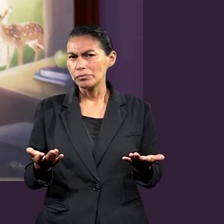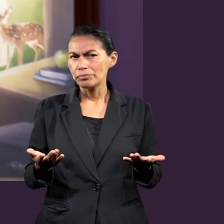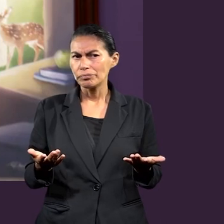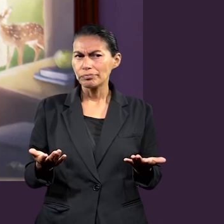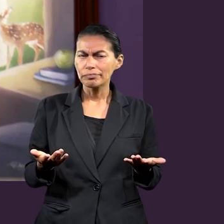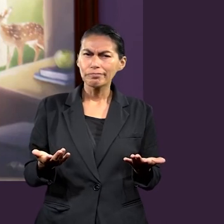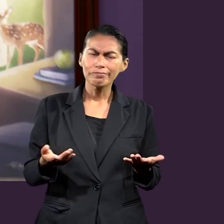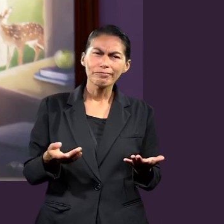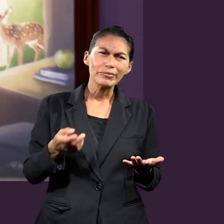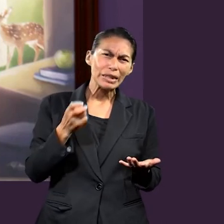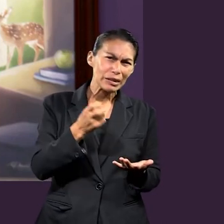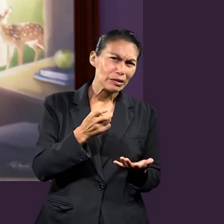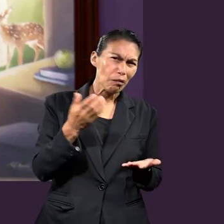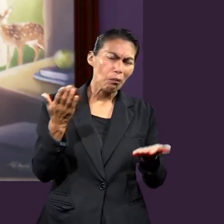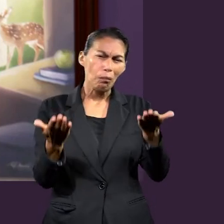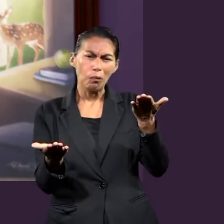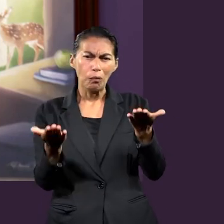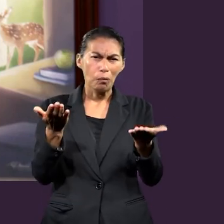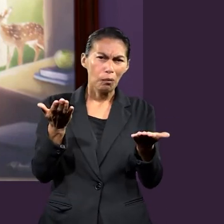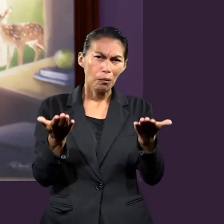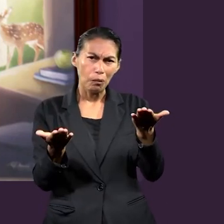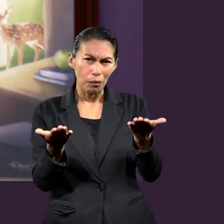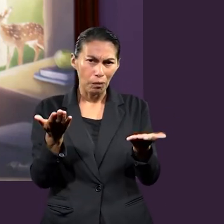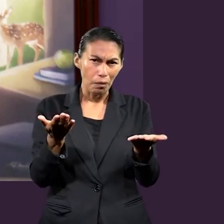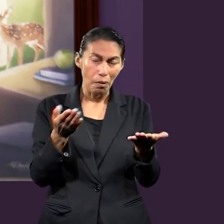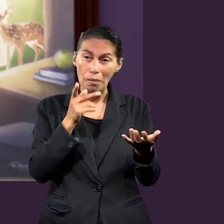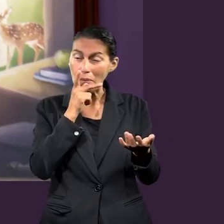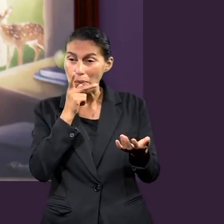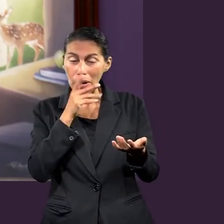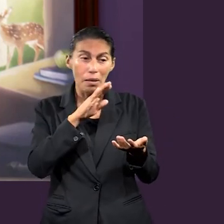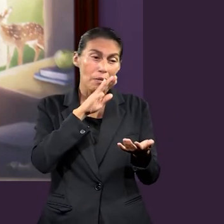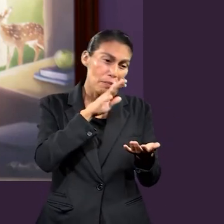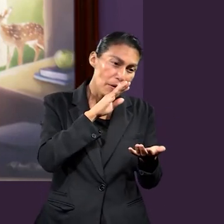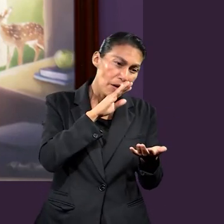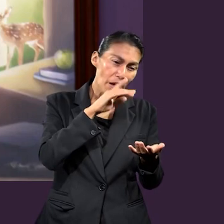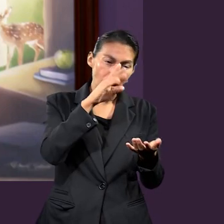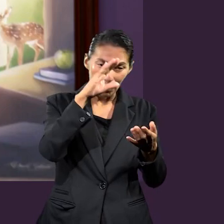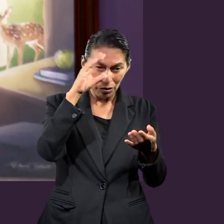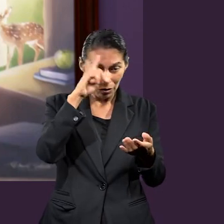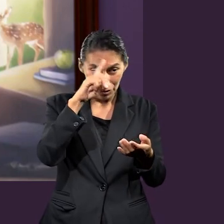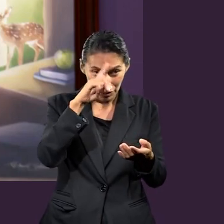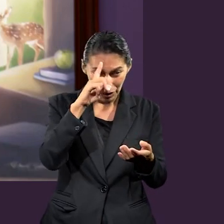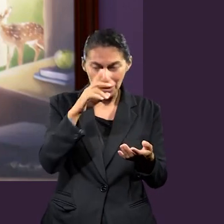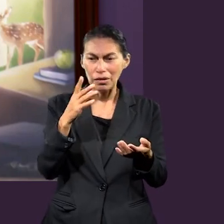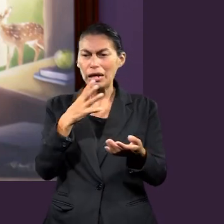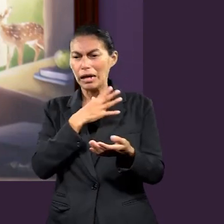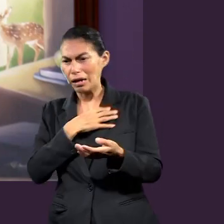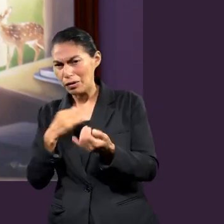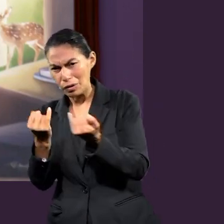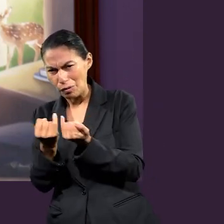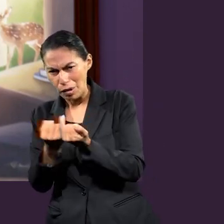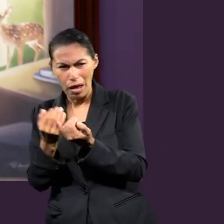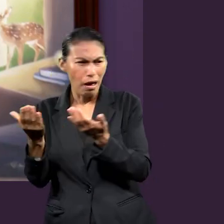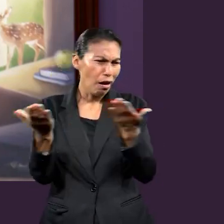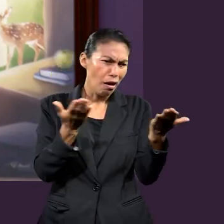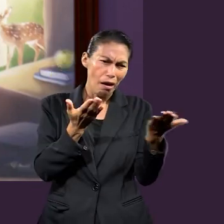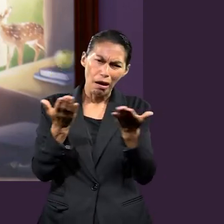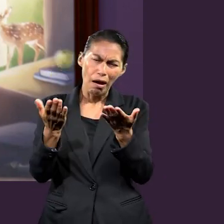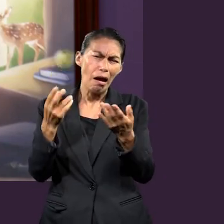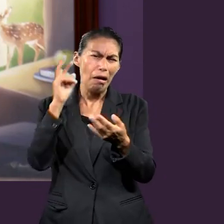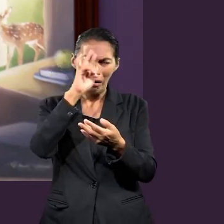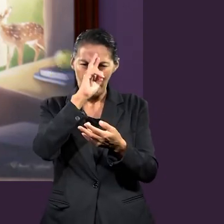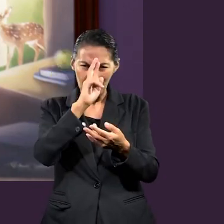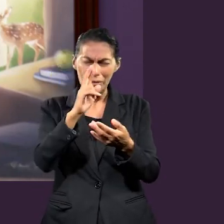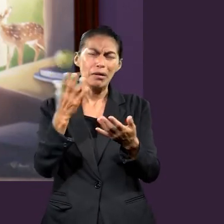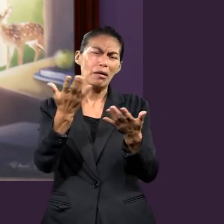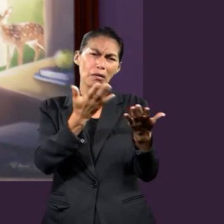como decíamos, como un balance, entre comillas, de si los hijos deben respetar a los papás, deben